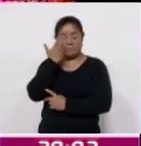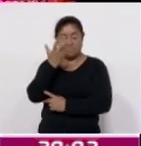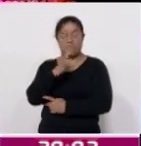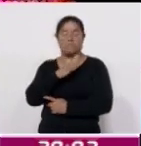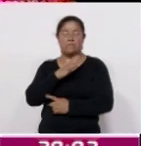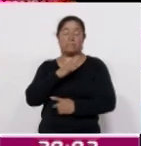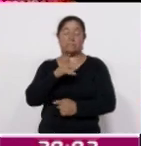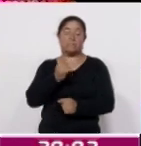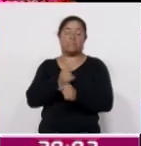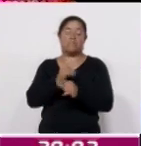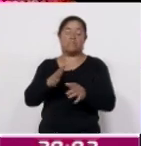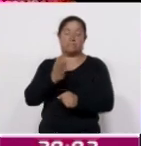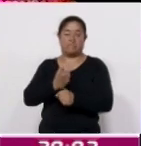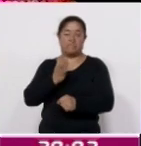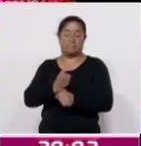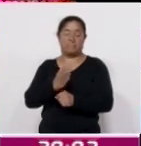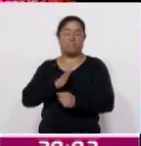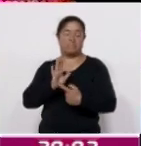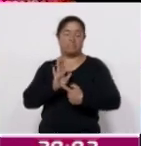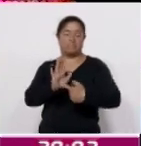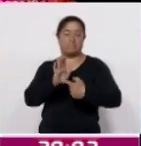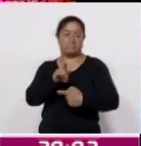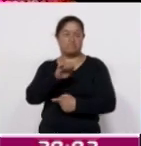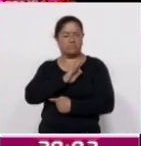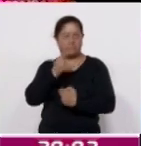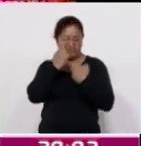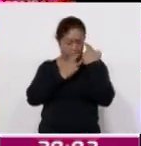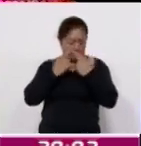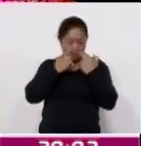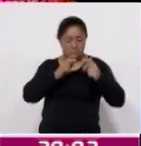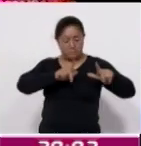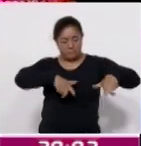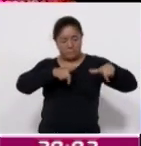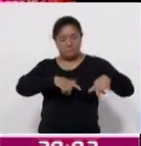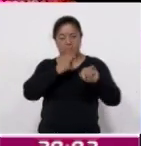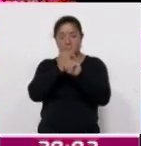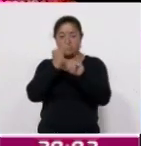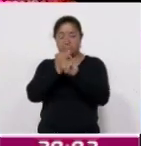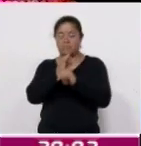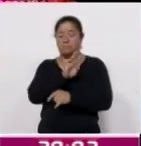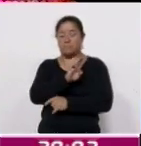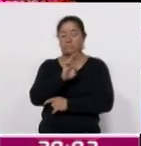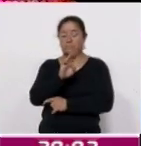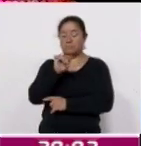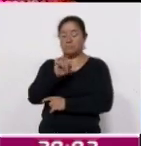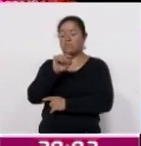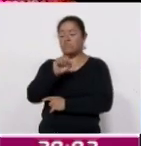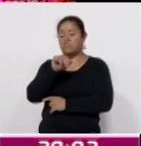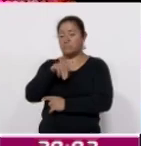la información que aquí le presentamos, puede usted consultarla en nuestra página de internet www